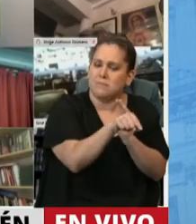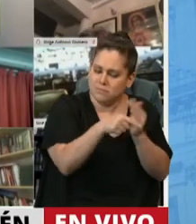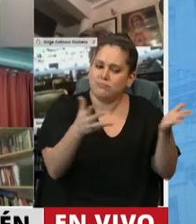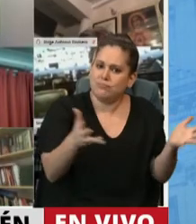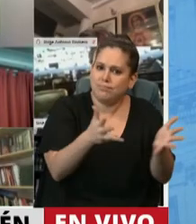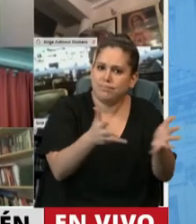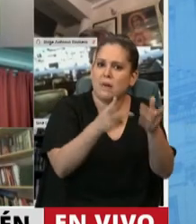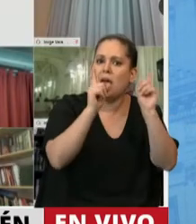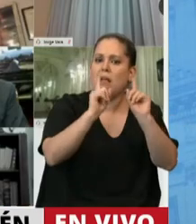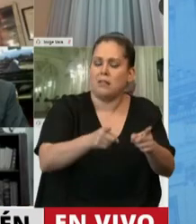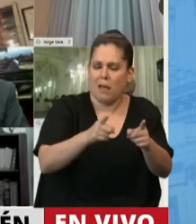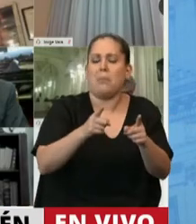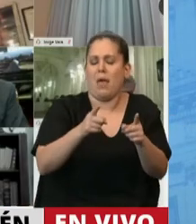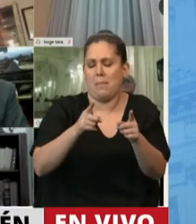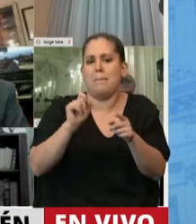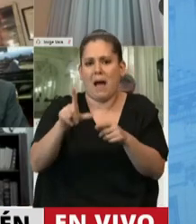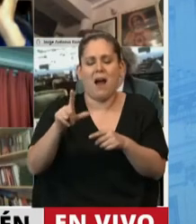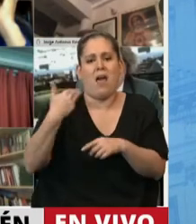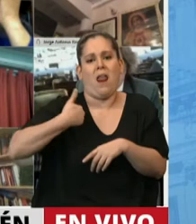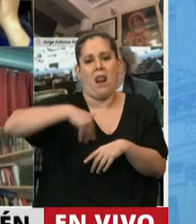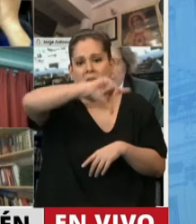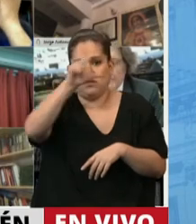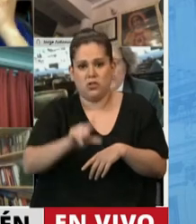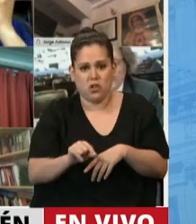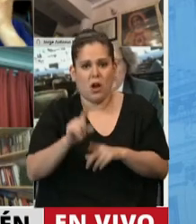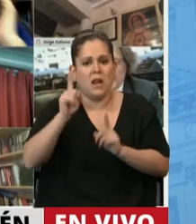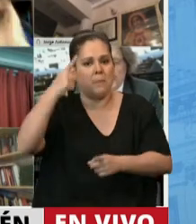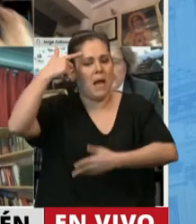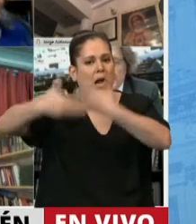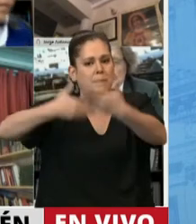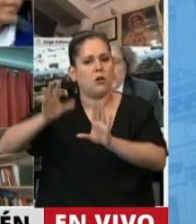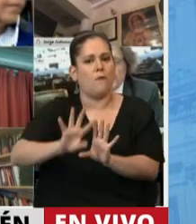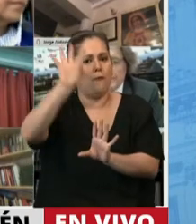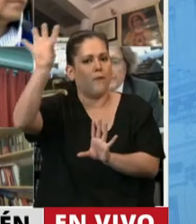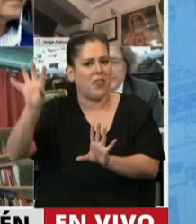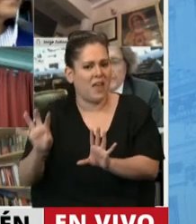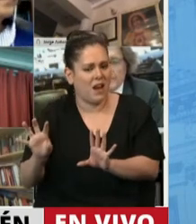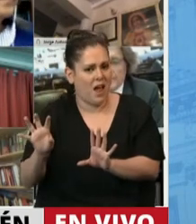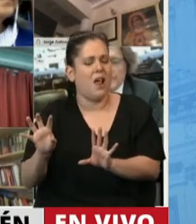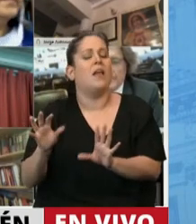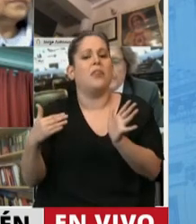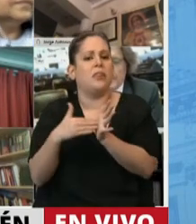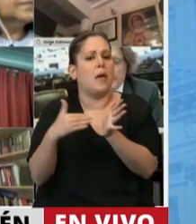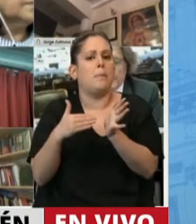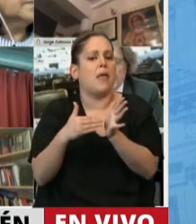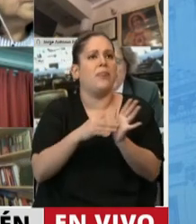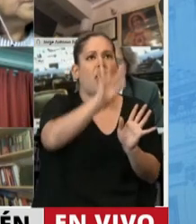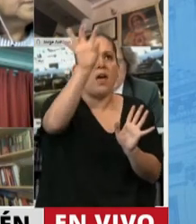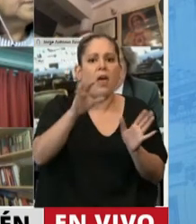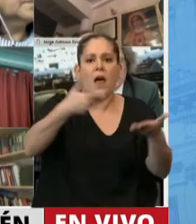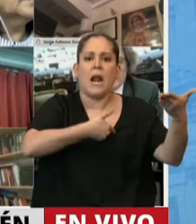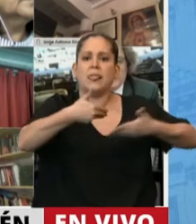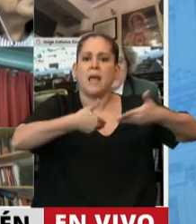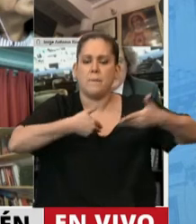desarrollo de patentes nacionales y de programas de capacitación federales otorgados según la demanda de cada región.